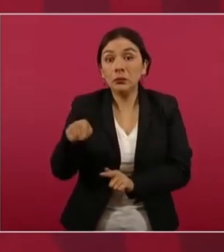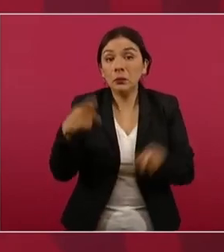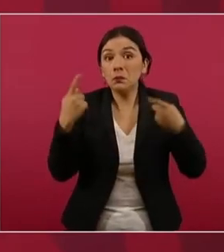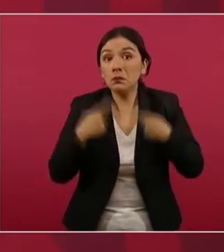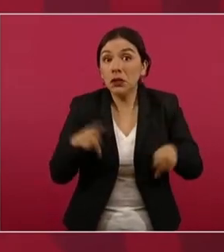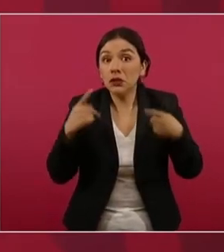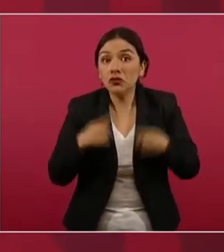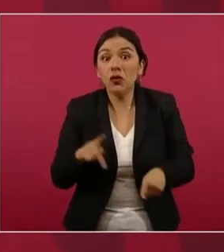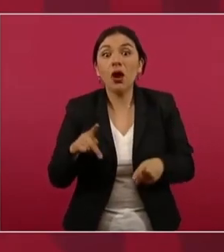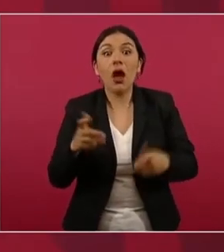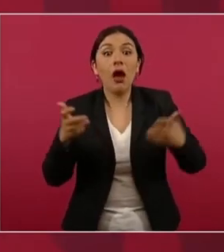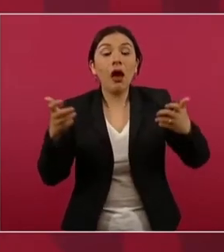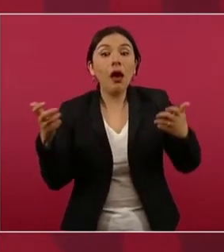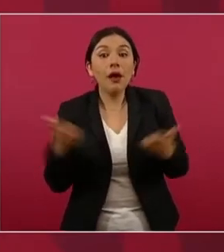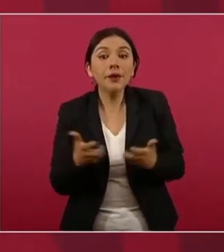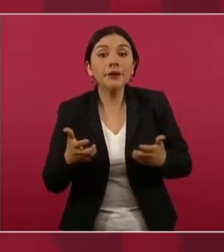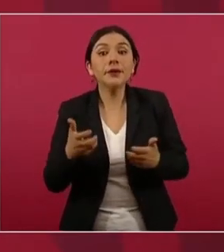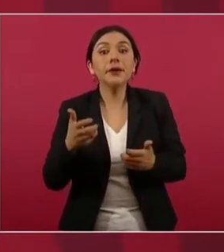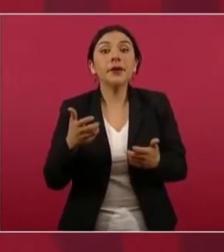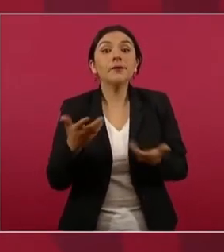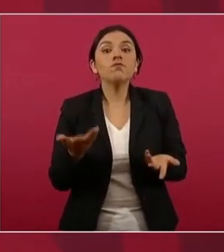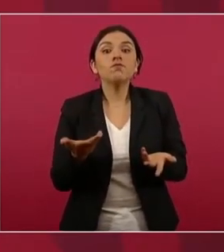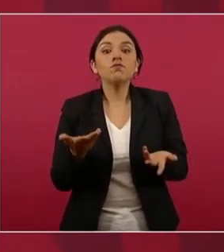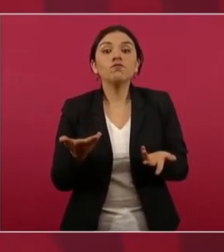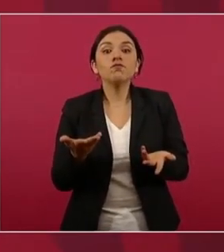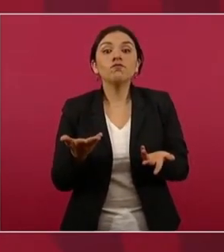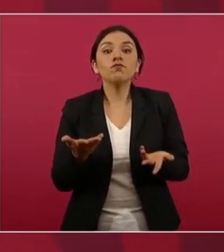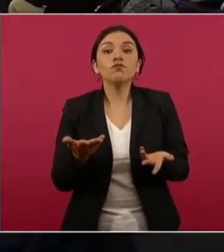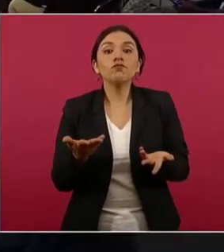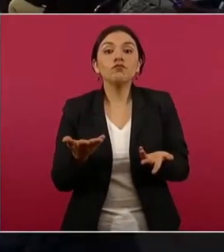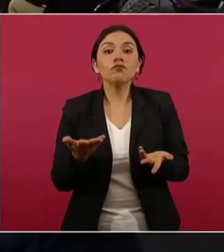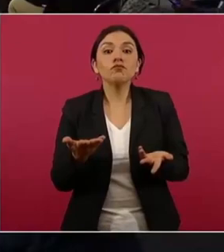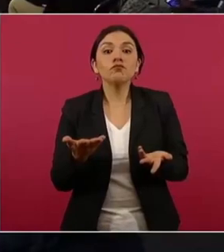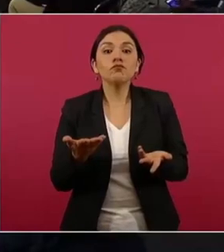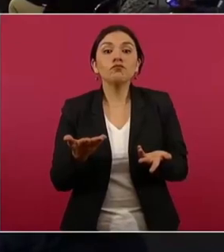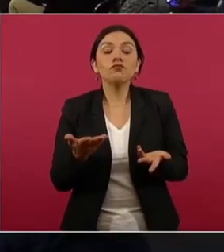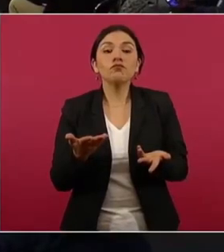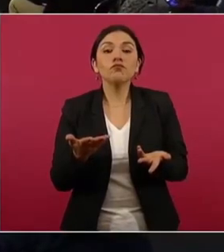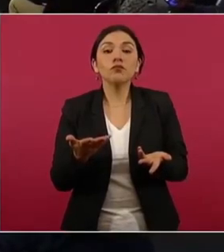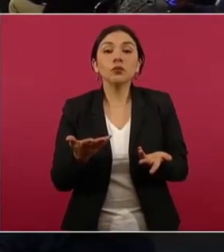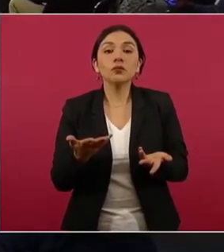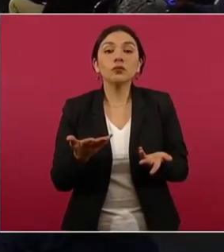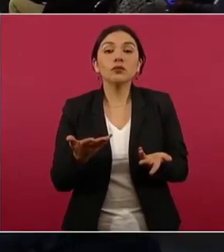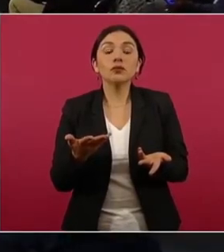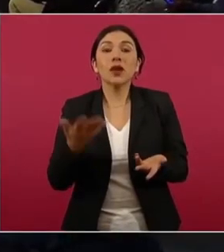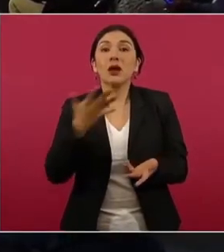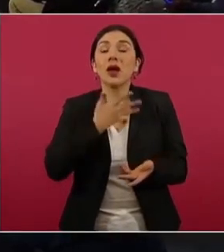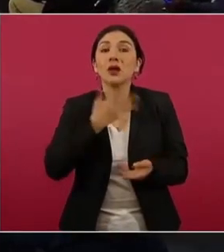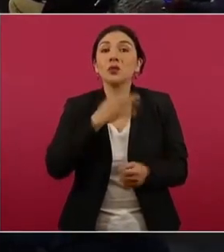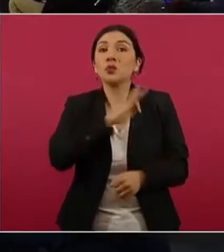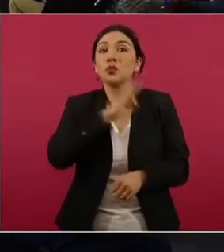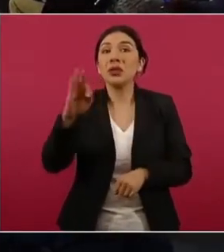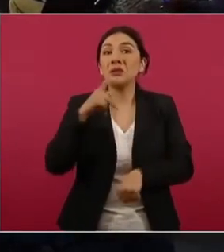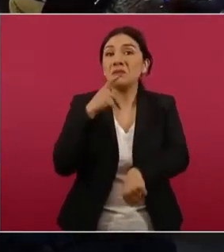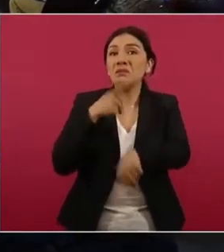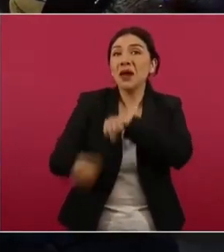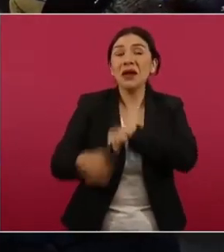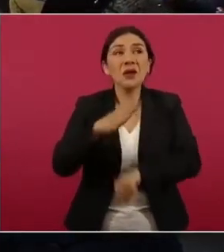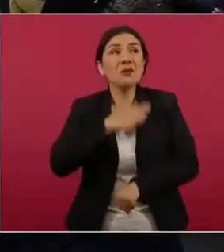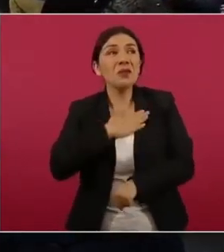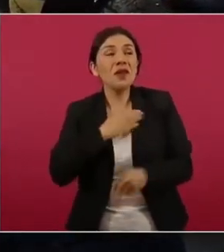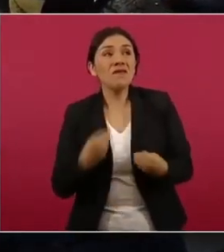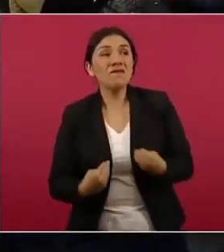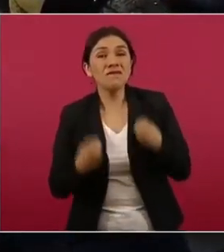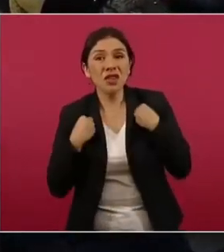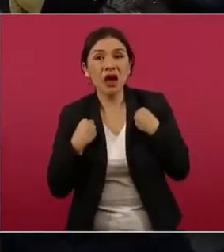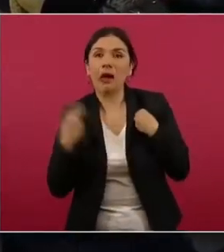corra riesgo, que